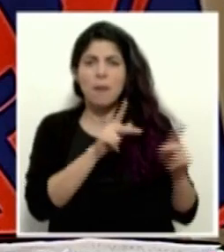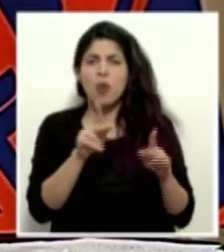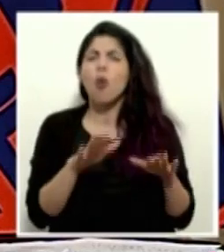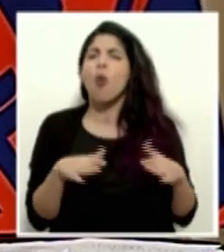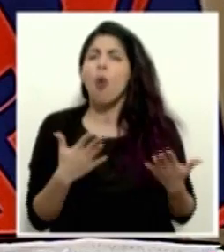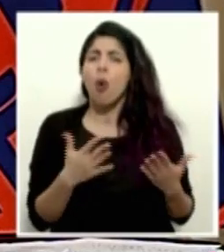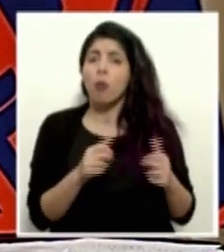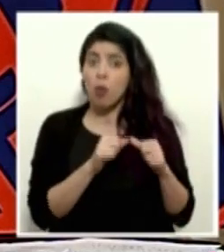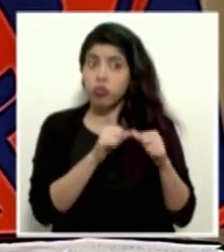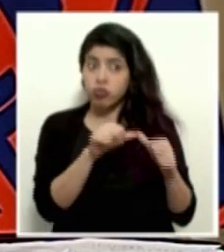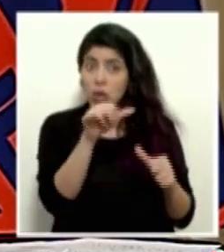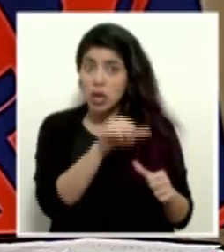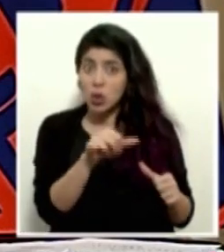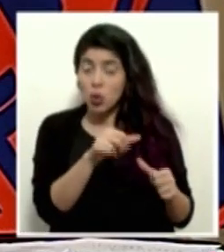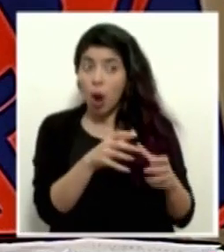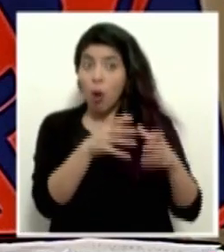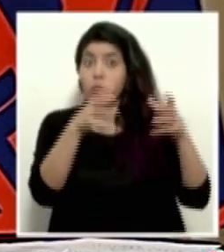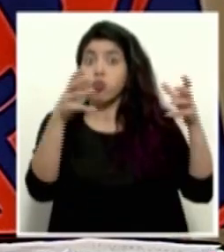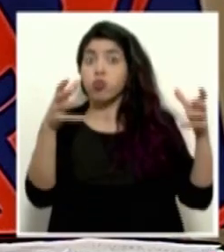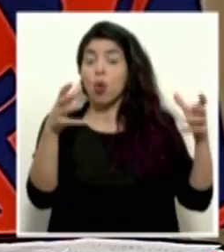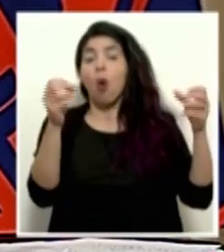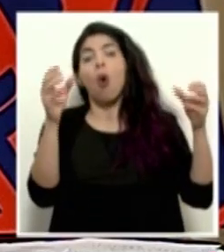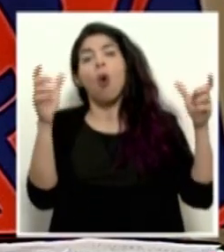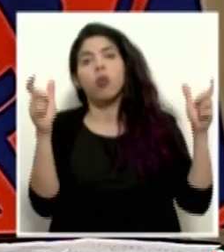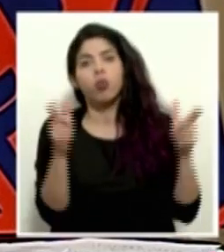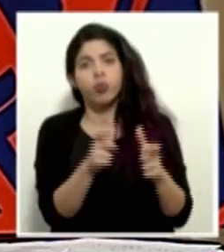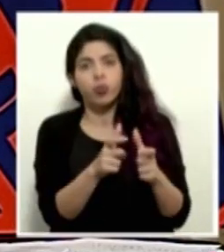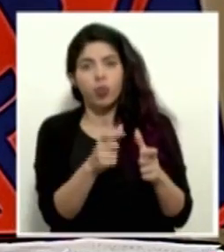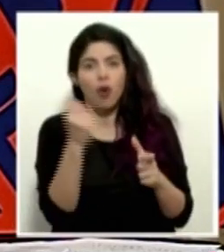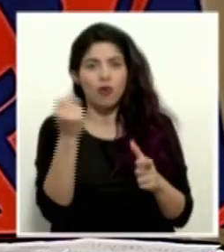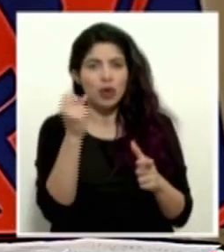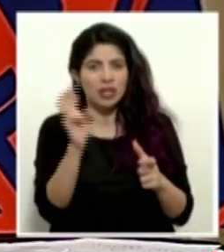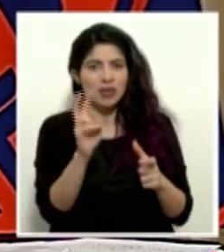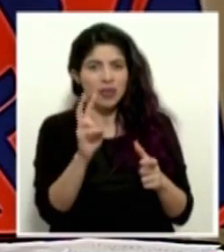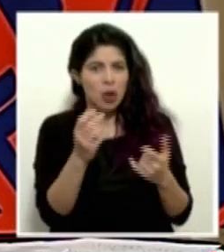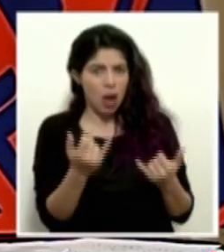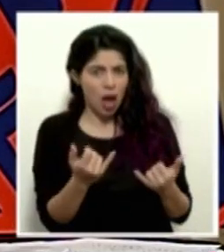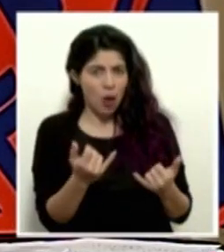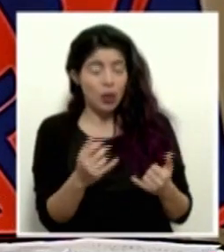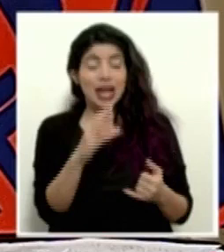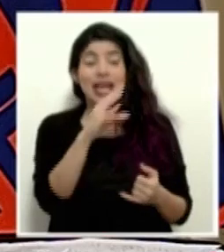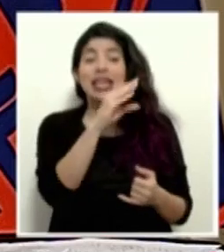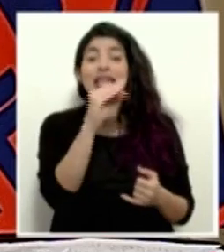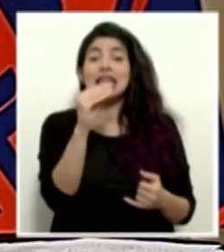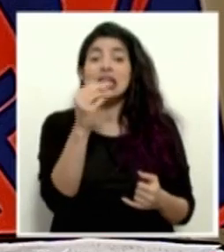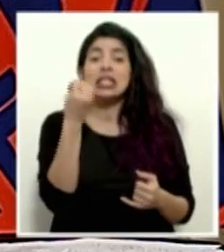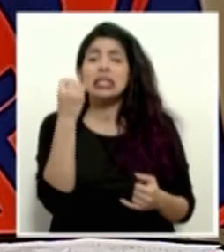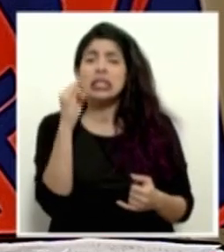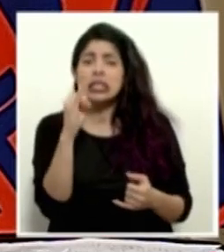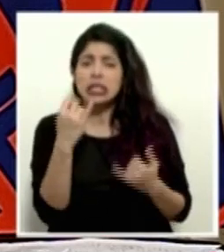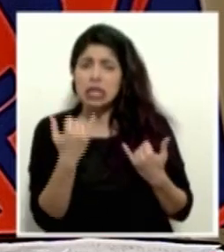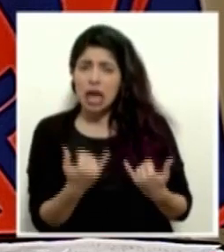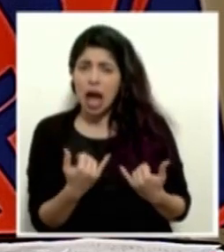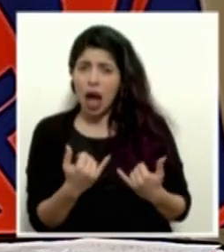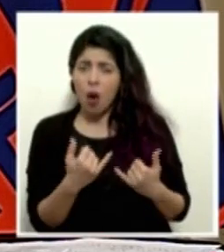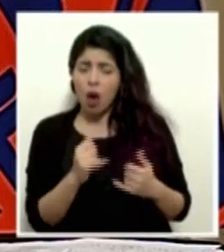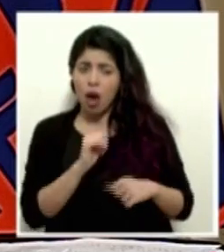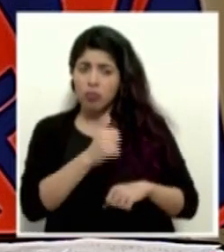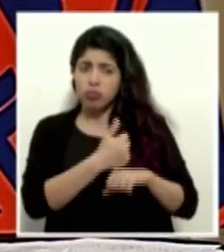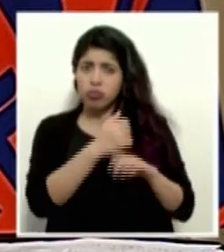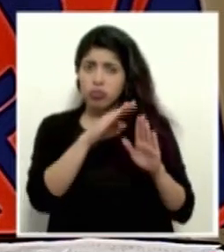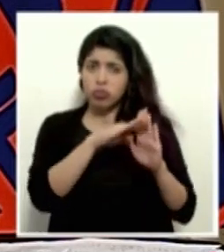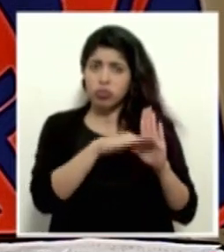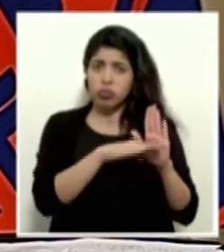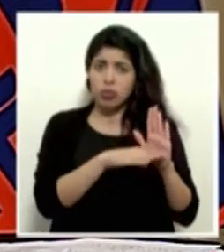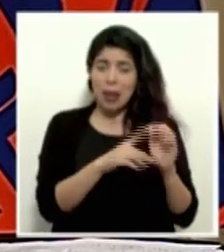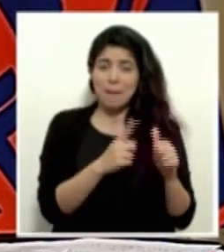mantenido, aumentado o disminuido la agresividad del virus y si se están llevando a cabo lineamientos desde